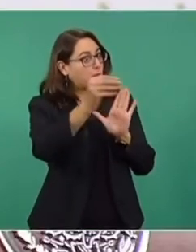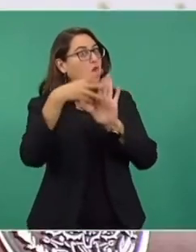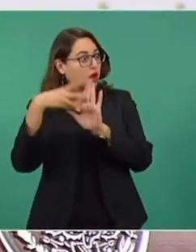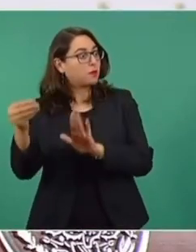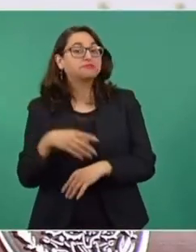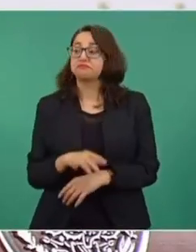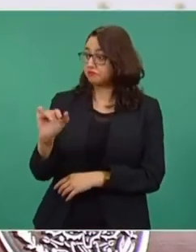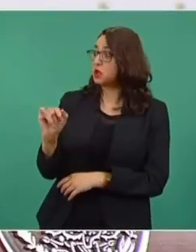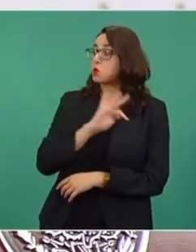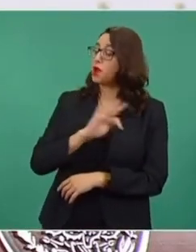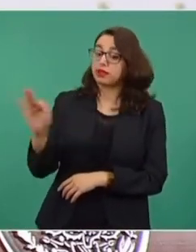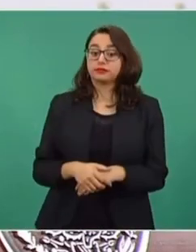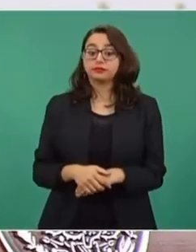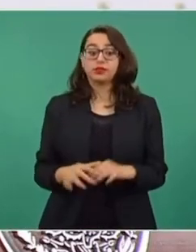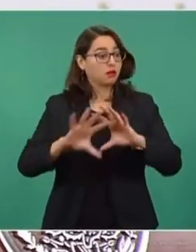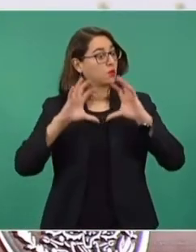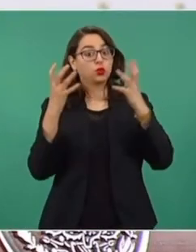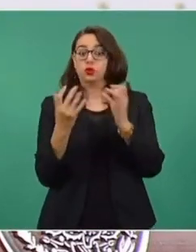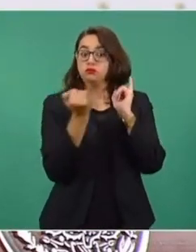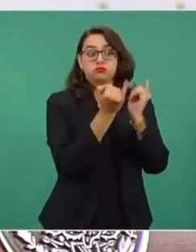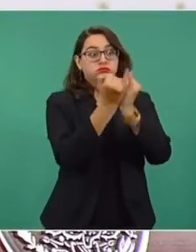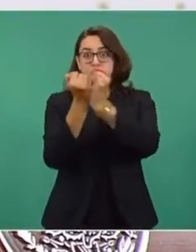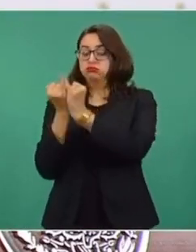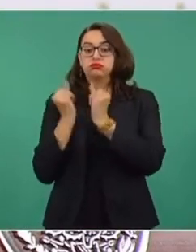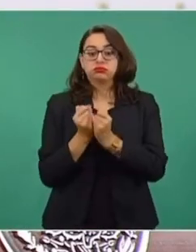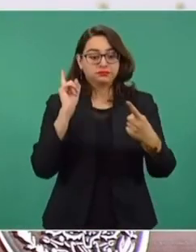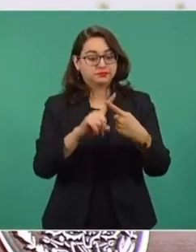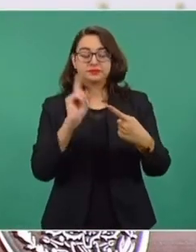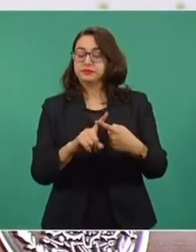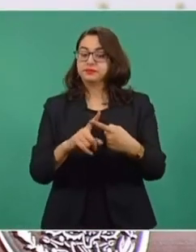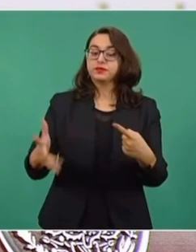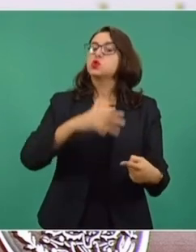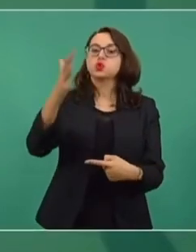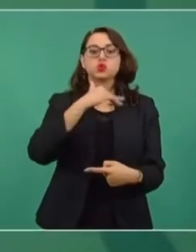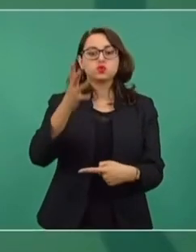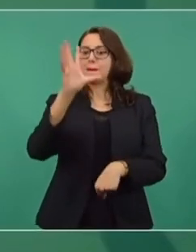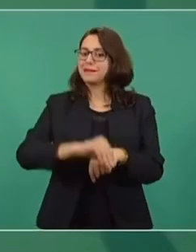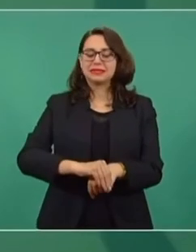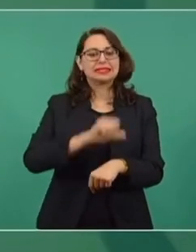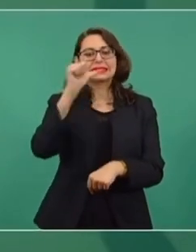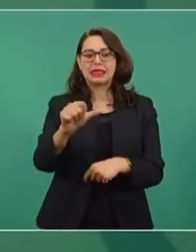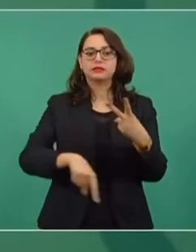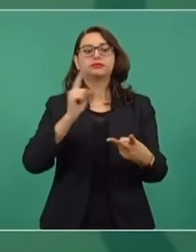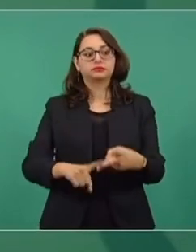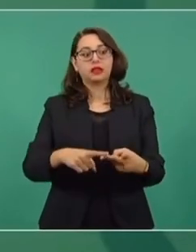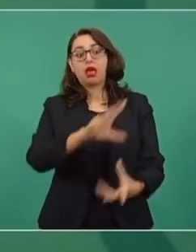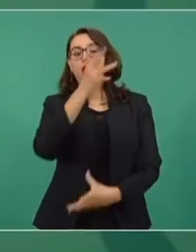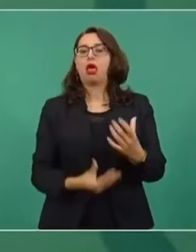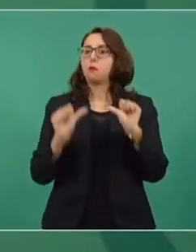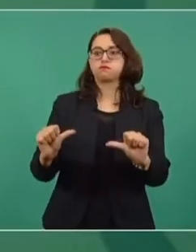y aplica en todo el mundo. Es cero corrupción, cero impunidad,